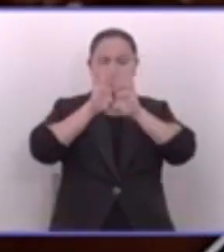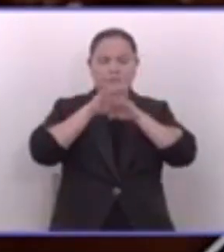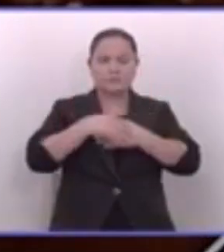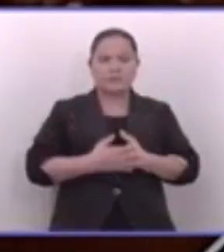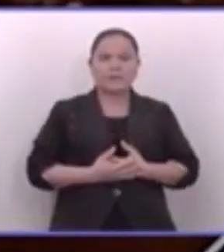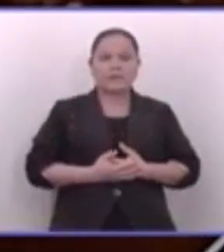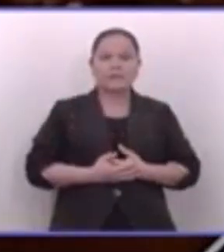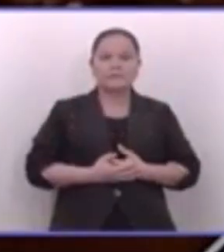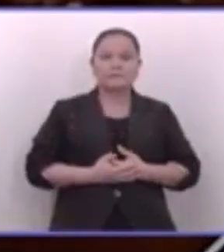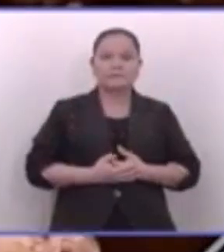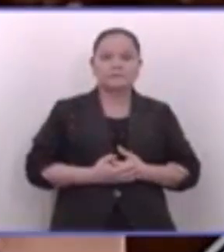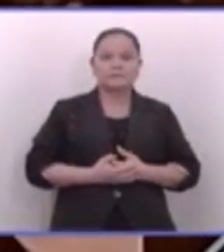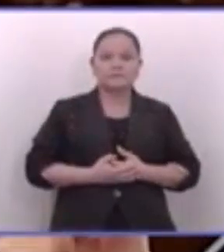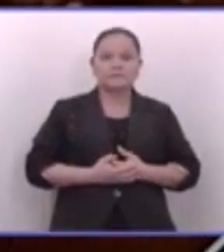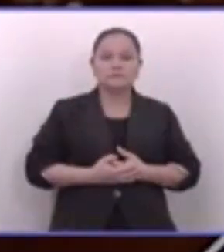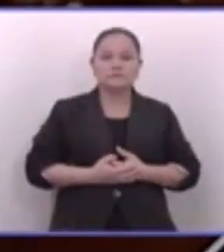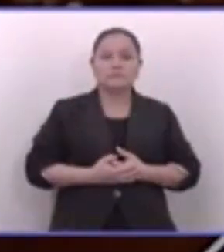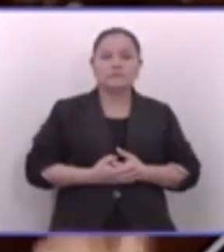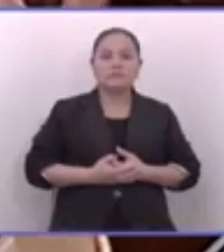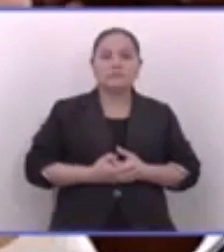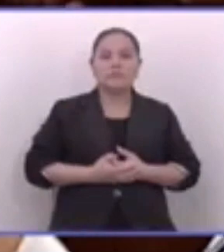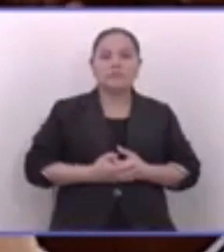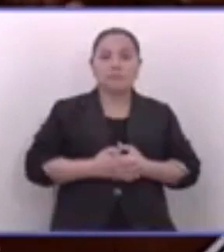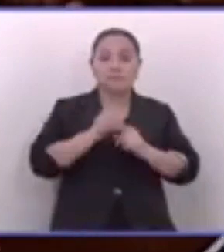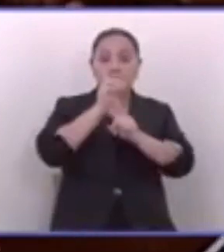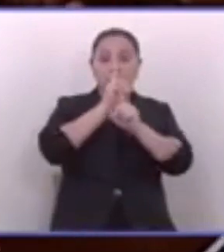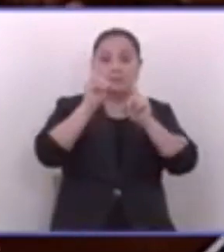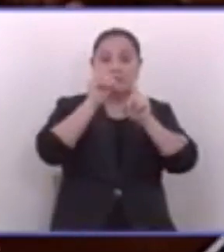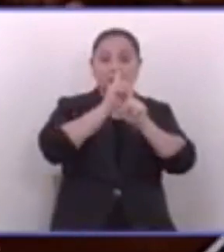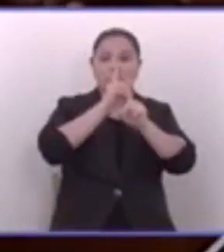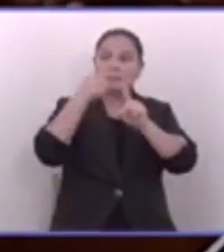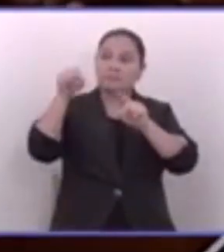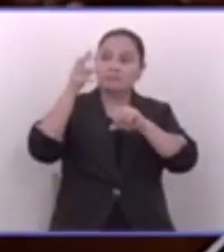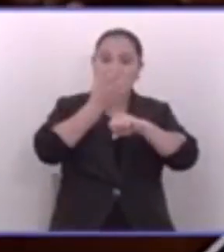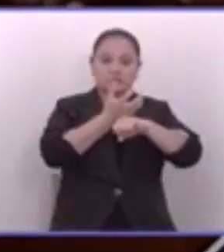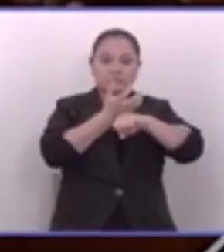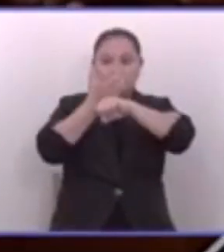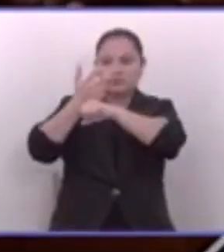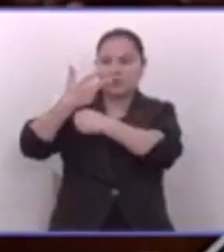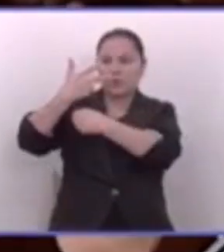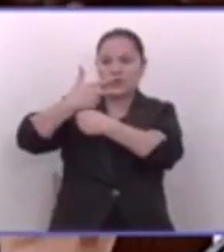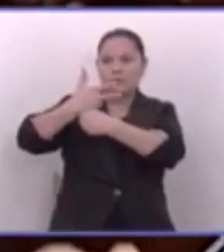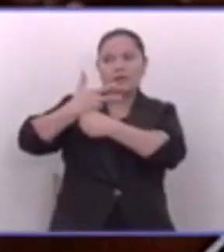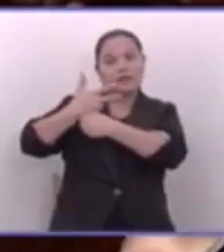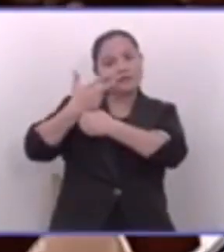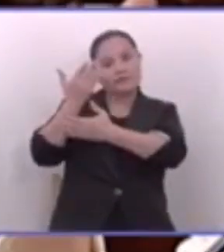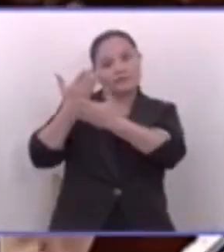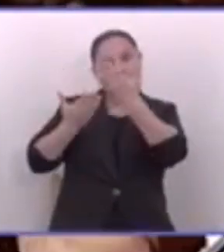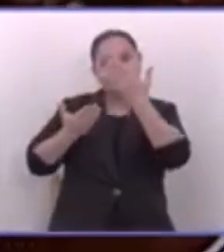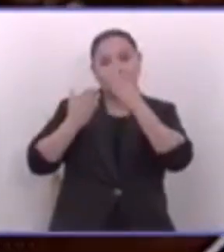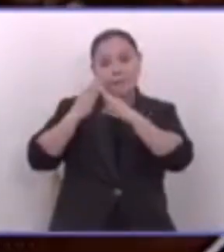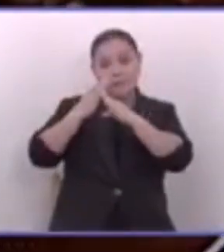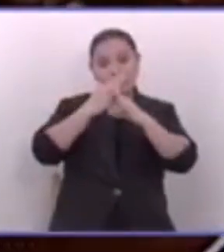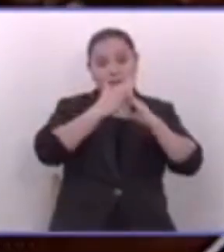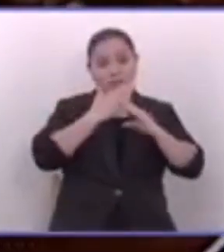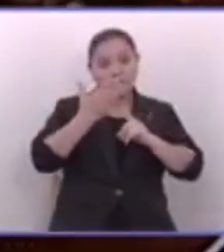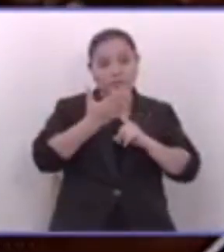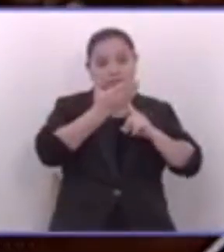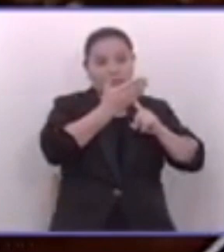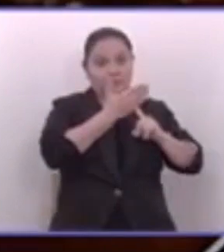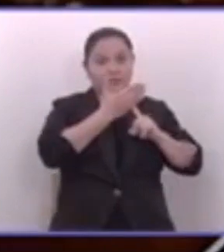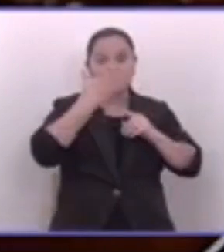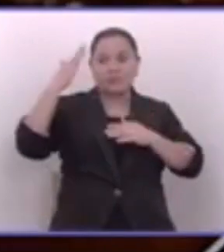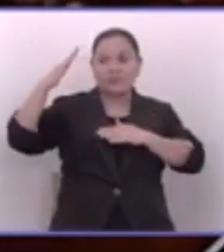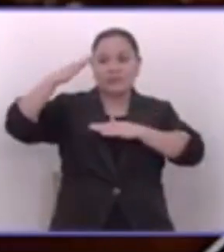a los criminales los escoltan hasta Guatemala. A los criminales los protegen de la extradición.